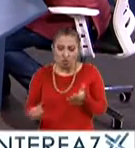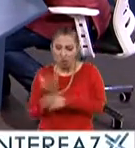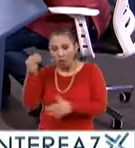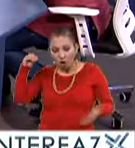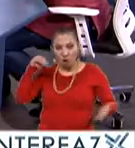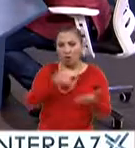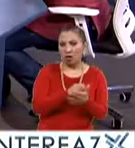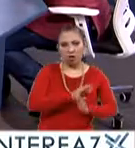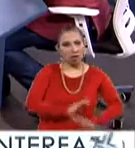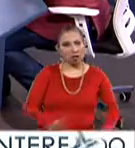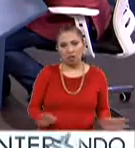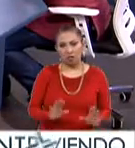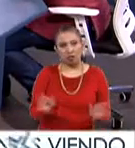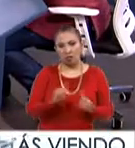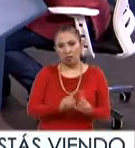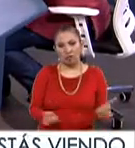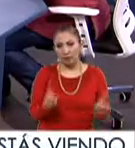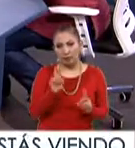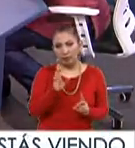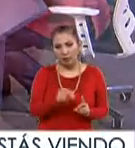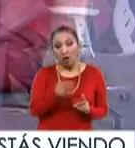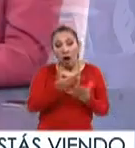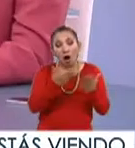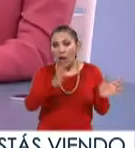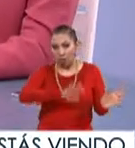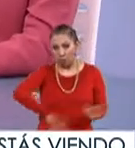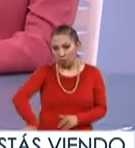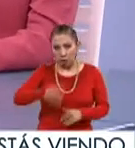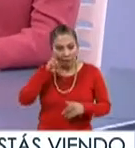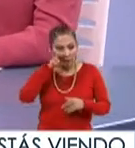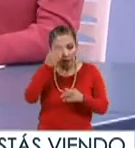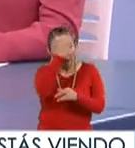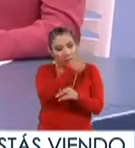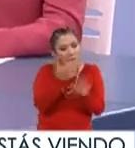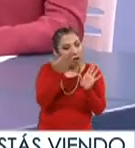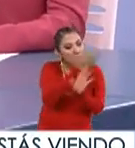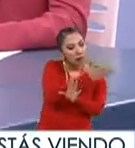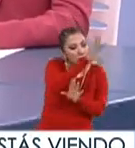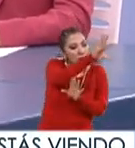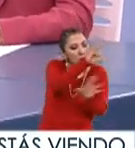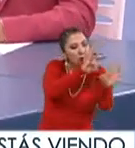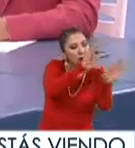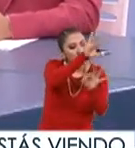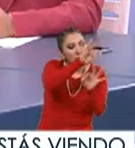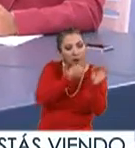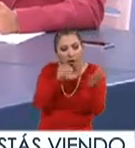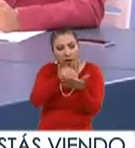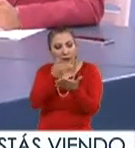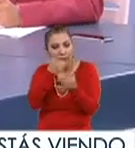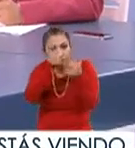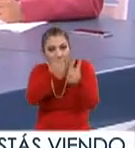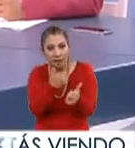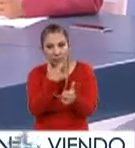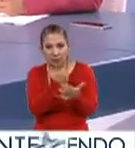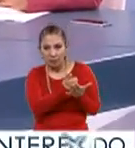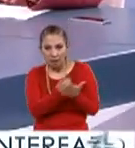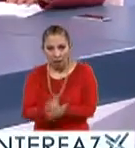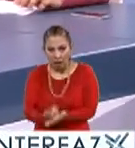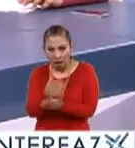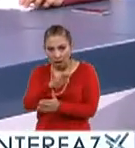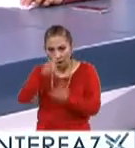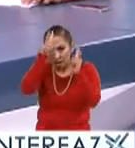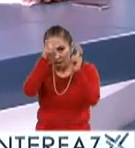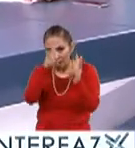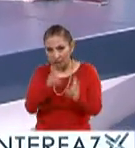nuevo o diferente. Y hoy en día no, es reconstruir los éxitos en las diferentes